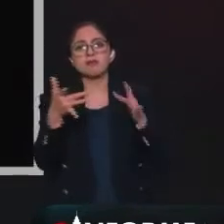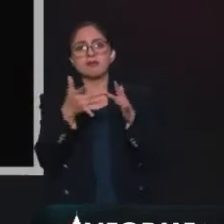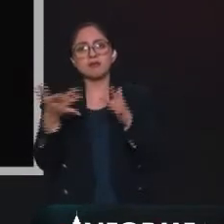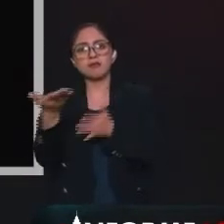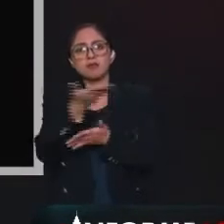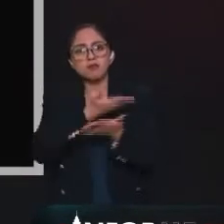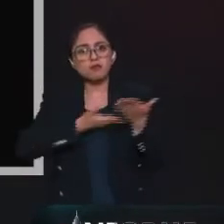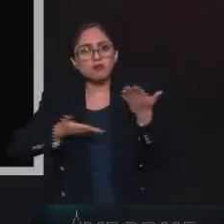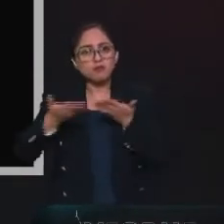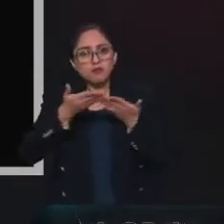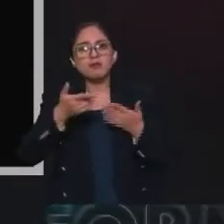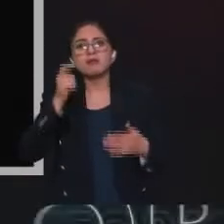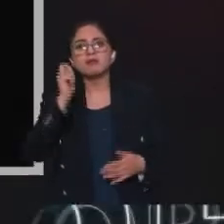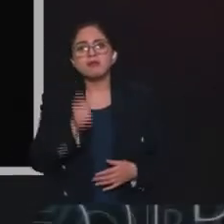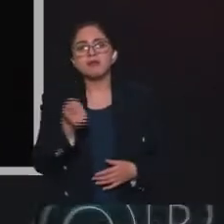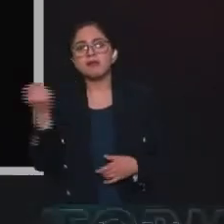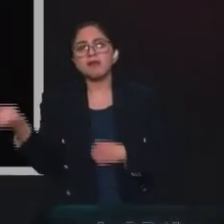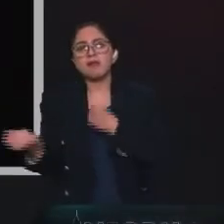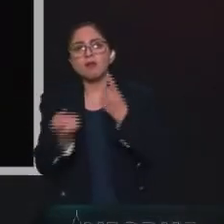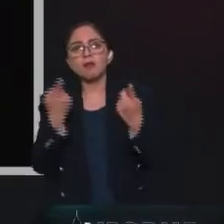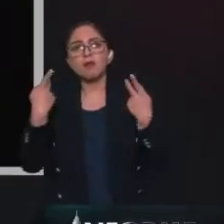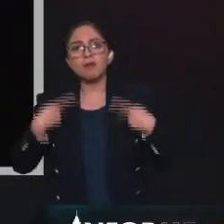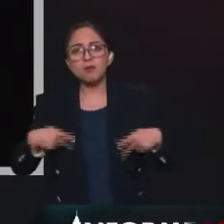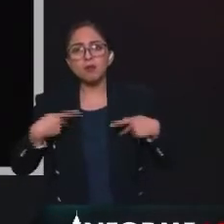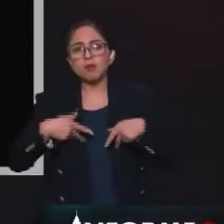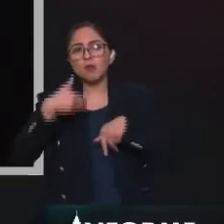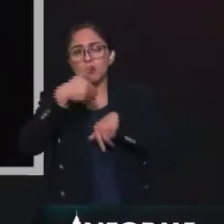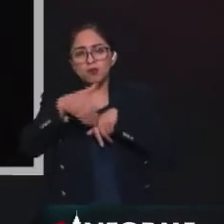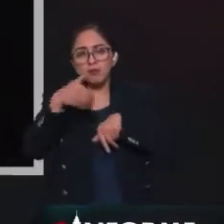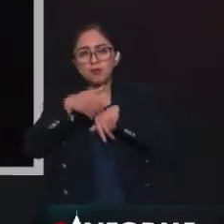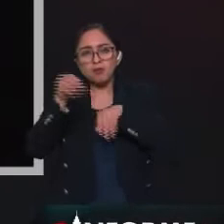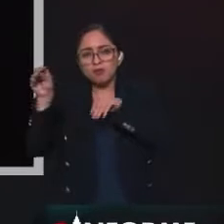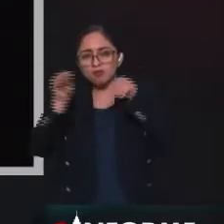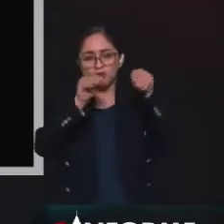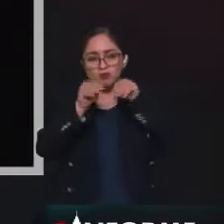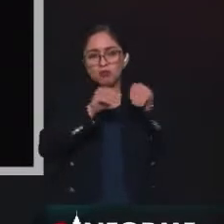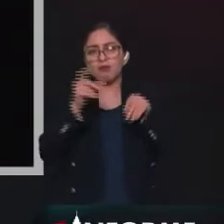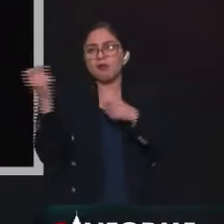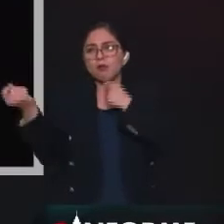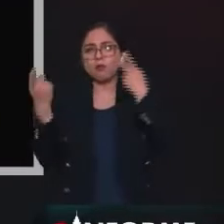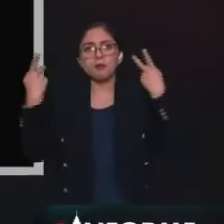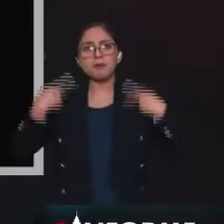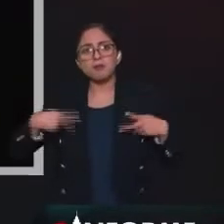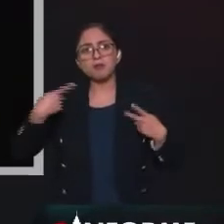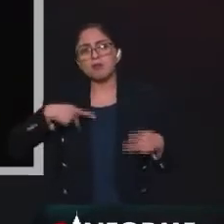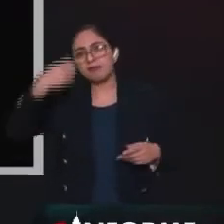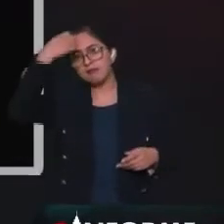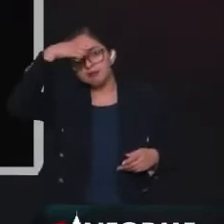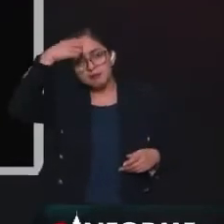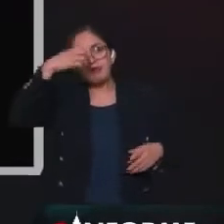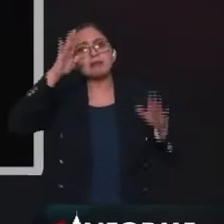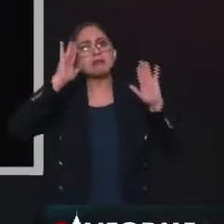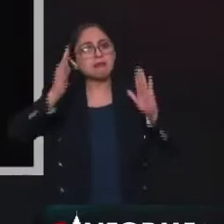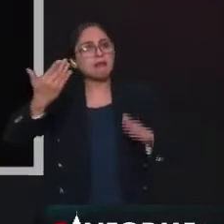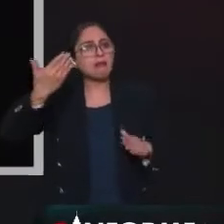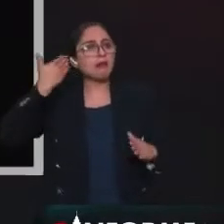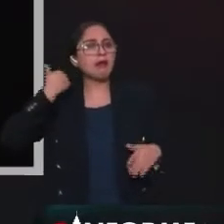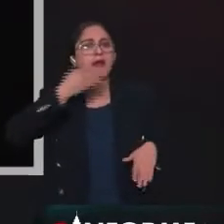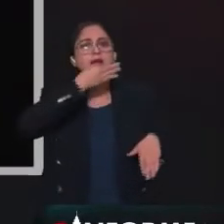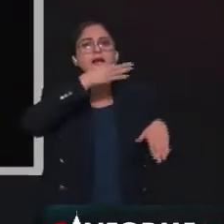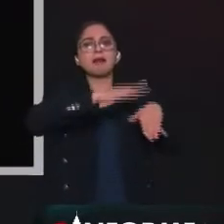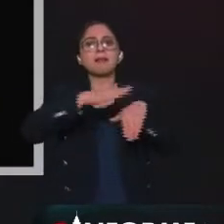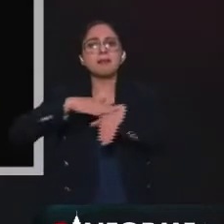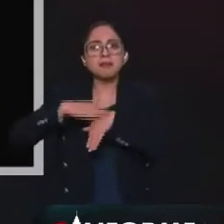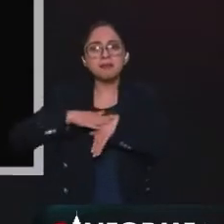pero aprovechando una vulnerabilidad de los algoritmos que ha sido denunciada por muchos especialistas, Azul Juan, que lo que provoca es